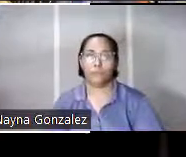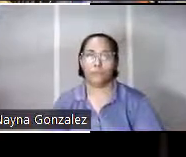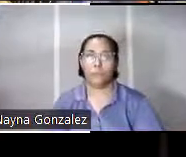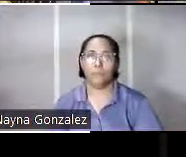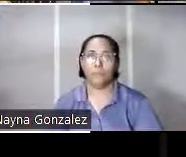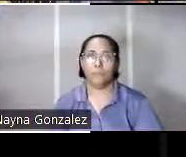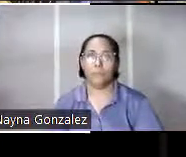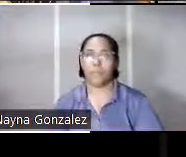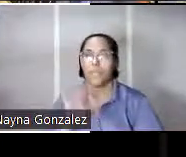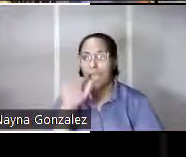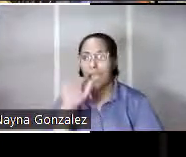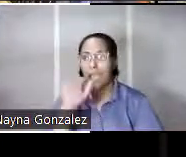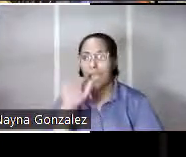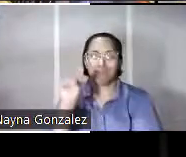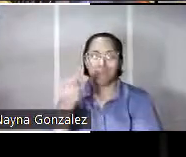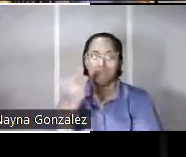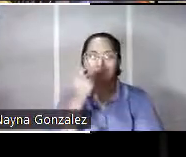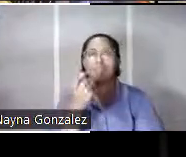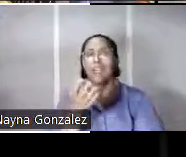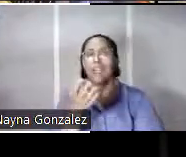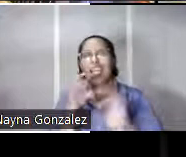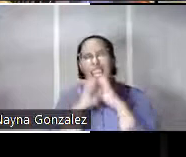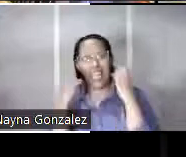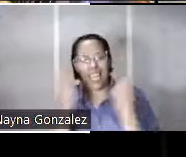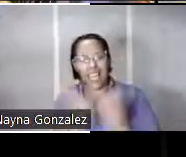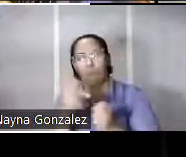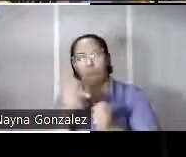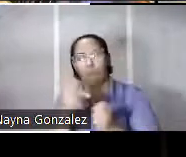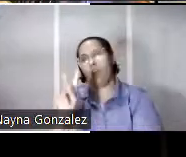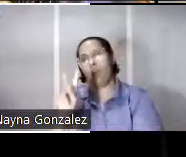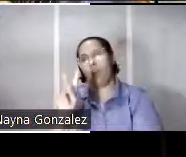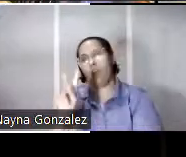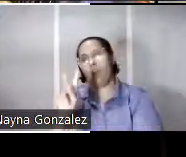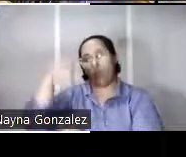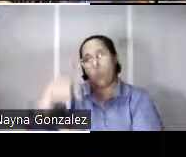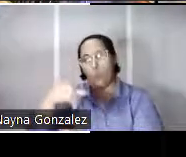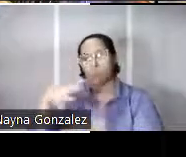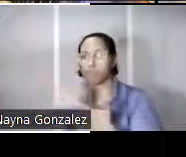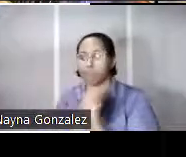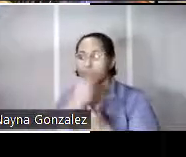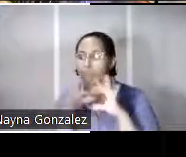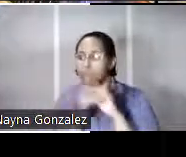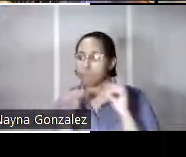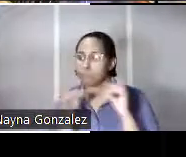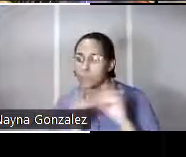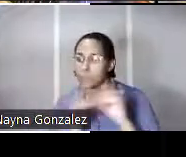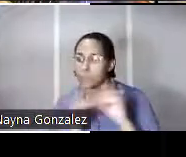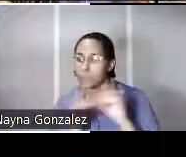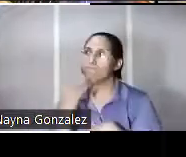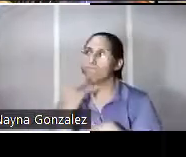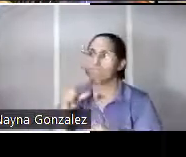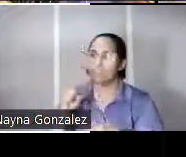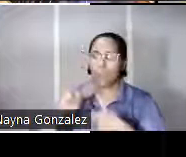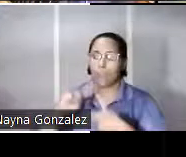ese es uno de los primeros equipos de WKACU de hecho aprovecho y comento que el querido amigo